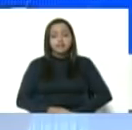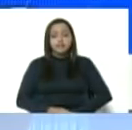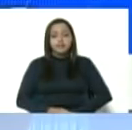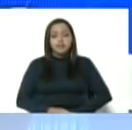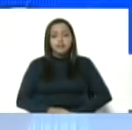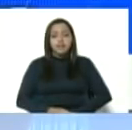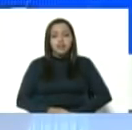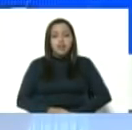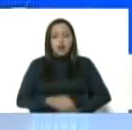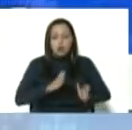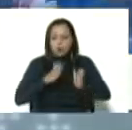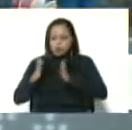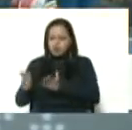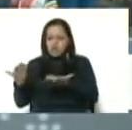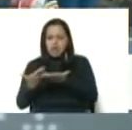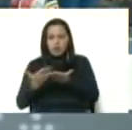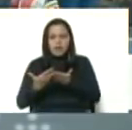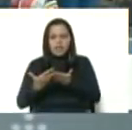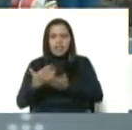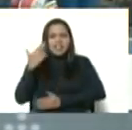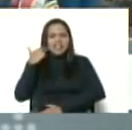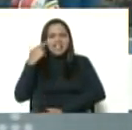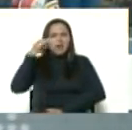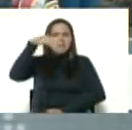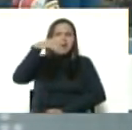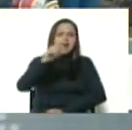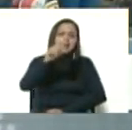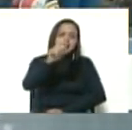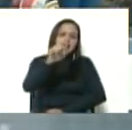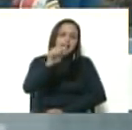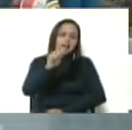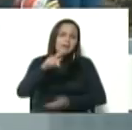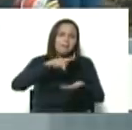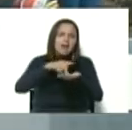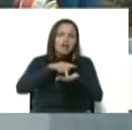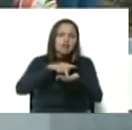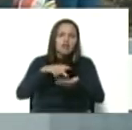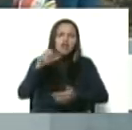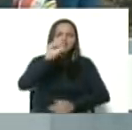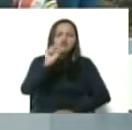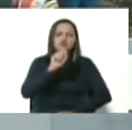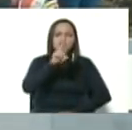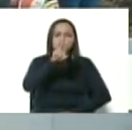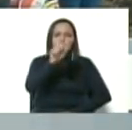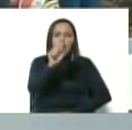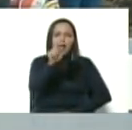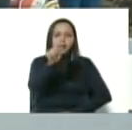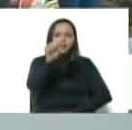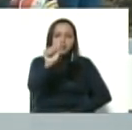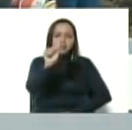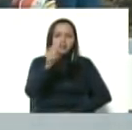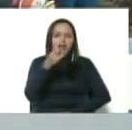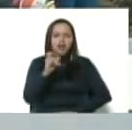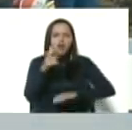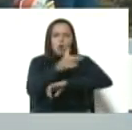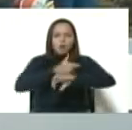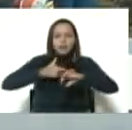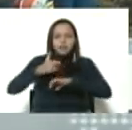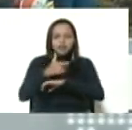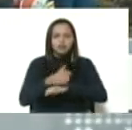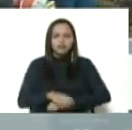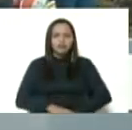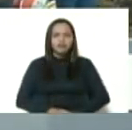Negramatea. Allá en la parroquia Suata. Allá está el gobernador Rodolfo Marcos